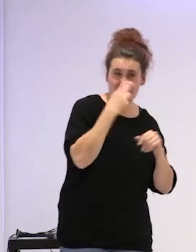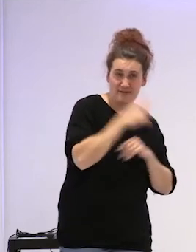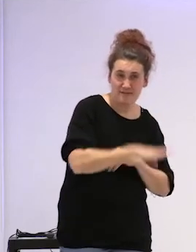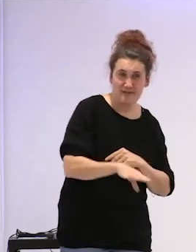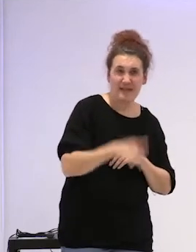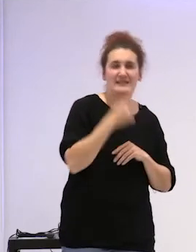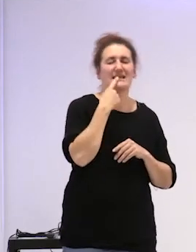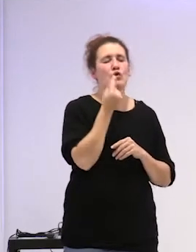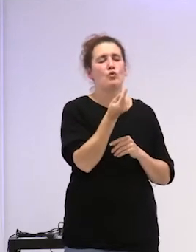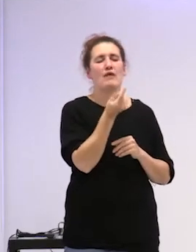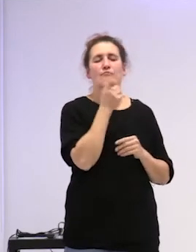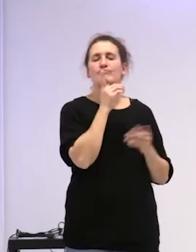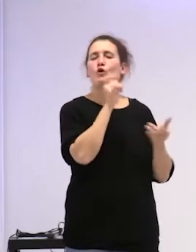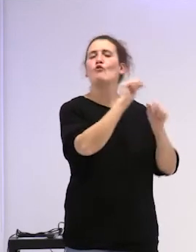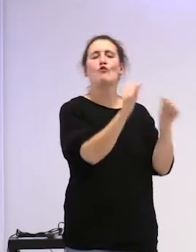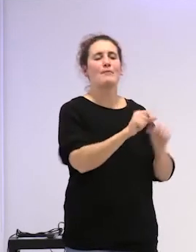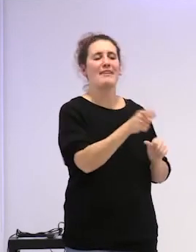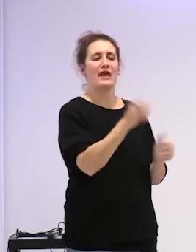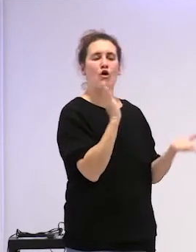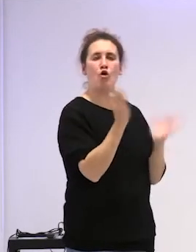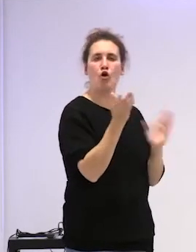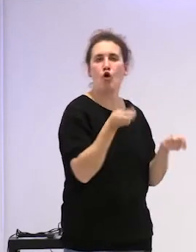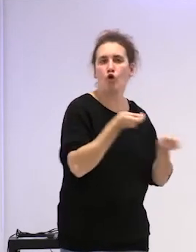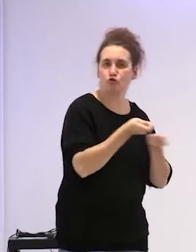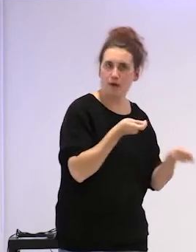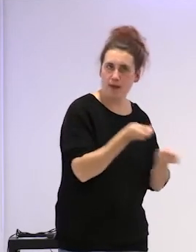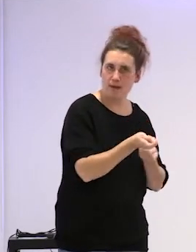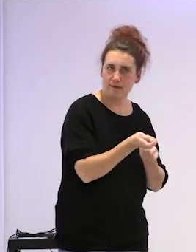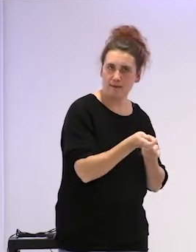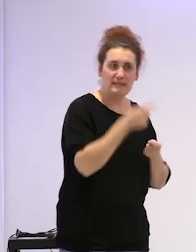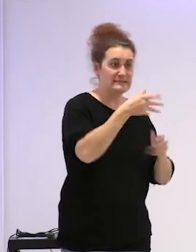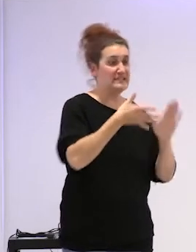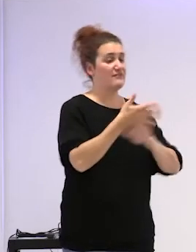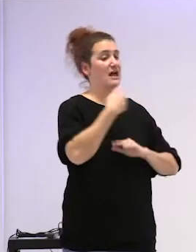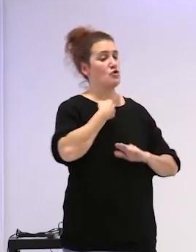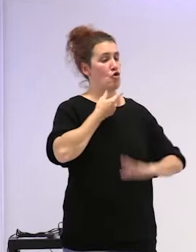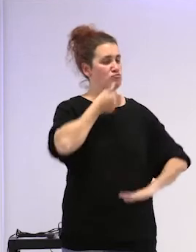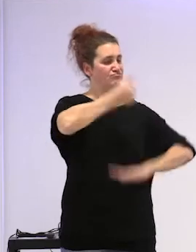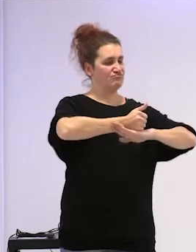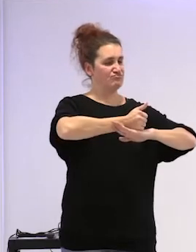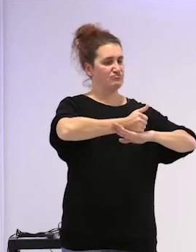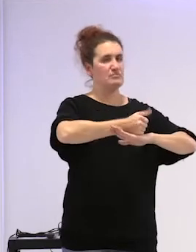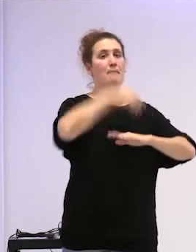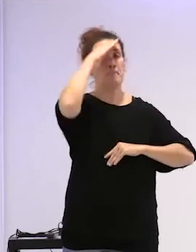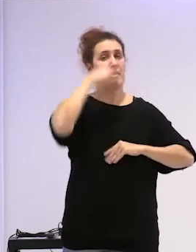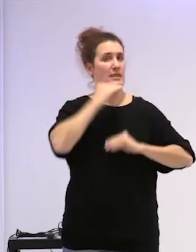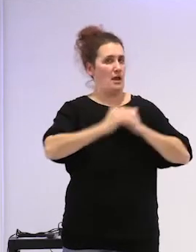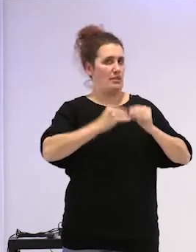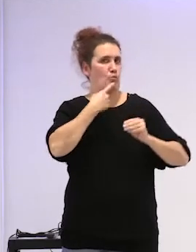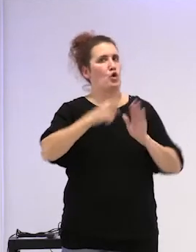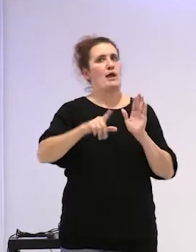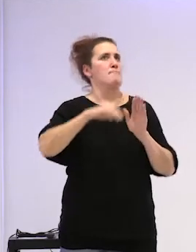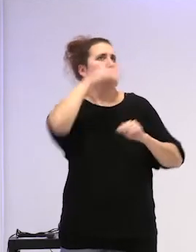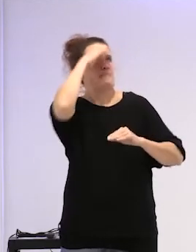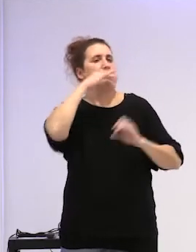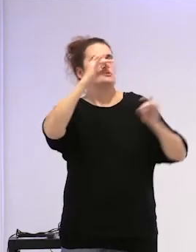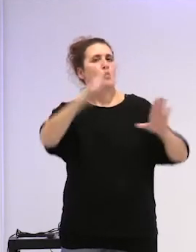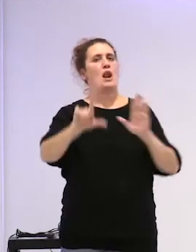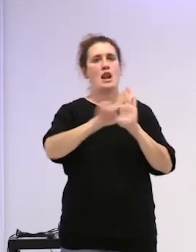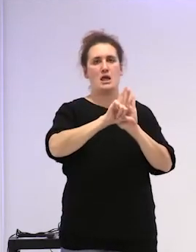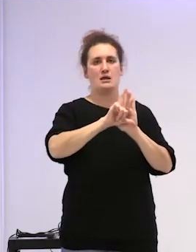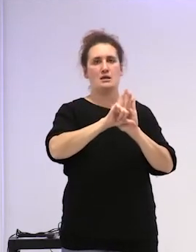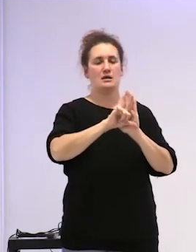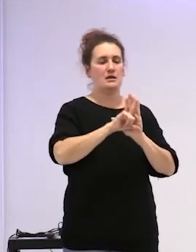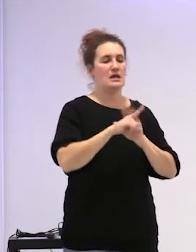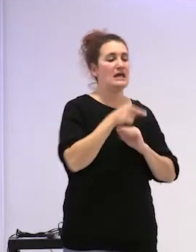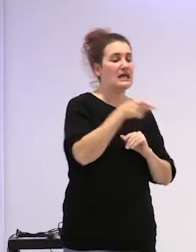disciplinador en el que hay una jerarquía que la establece el padre que es la ley y dice que es lo que se